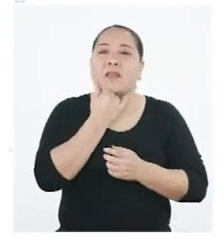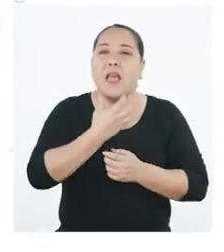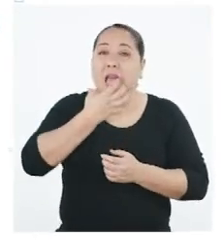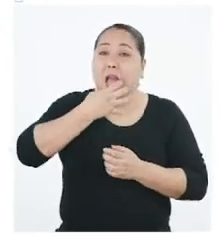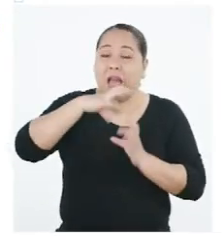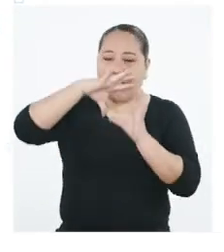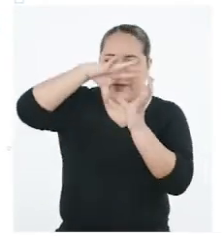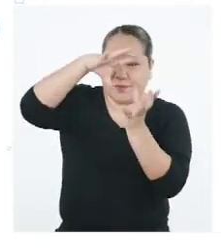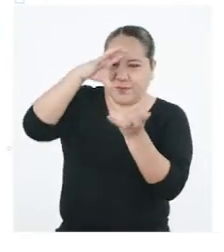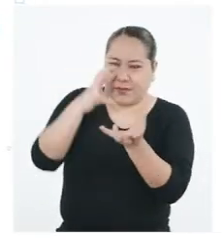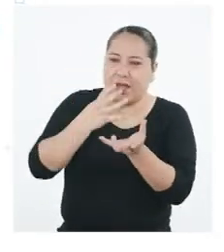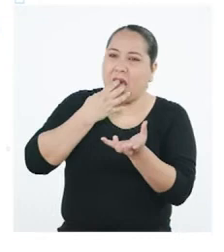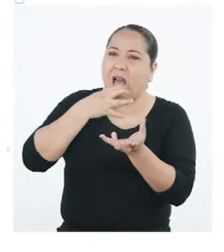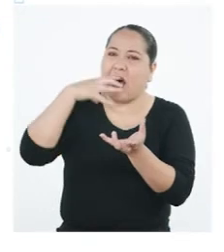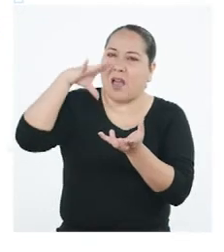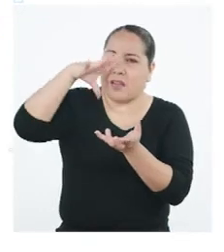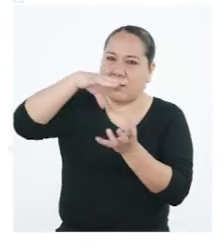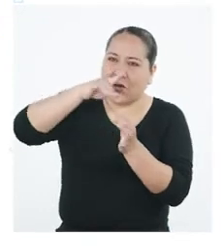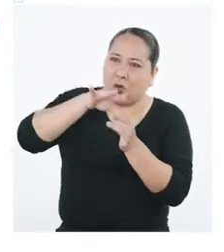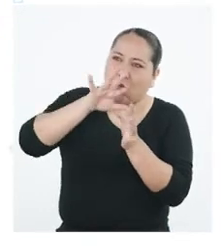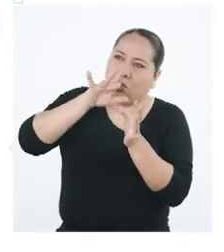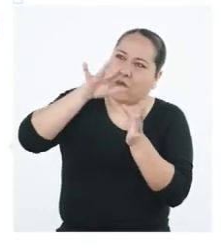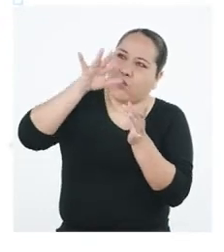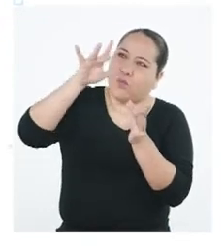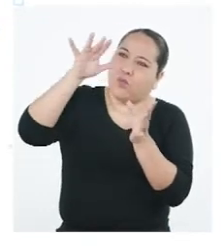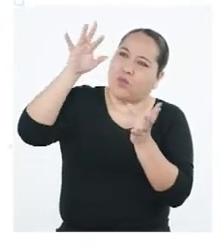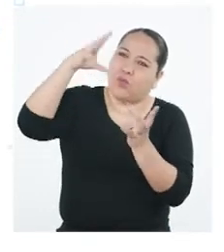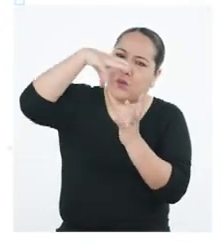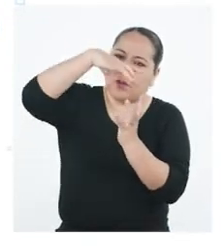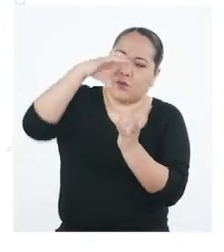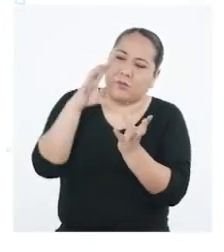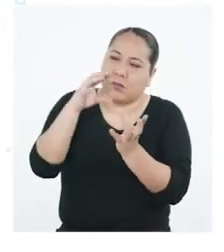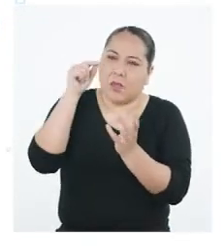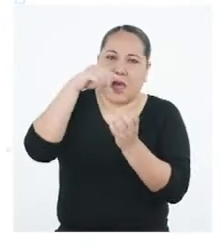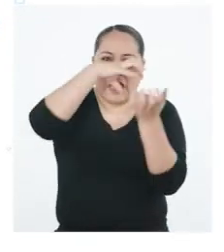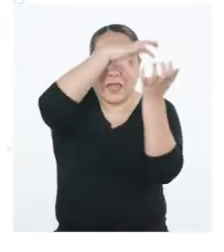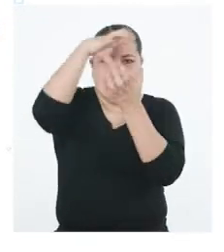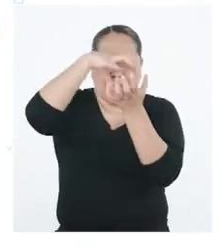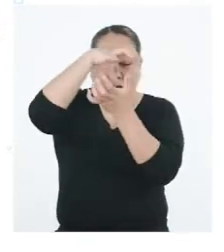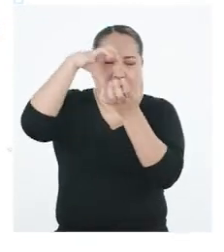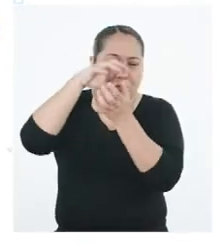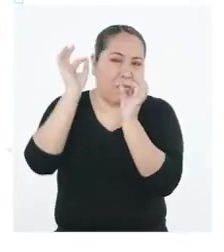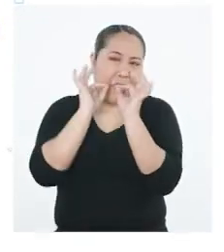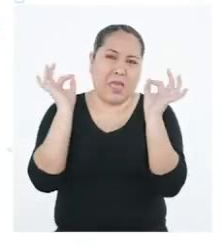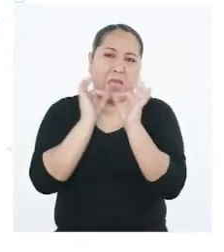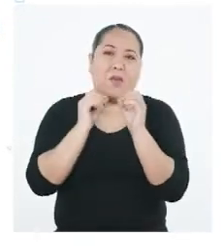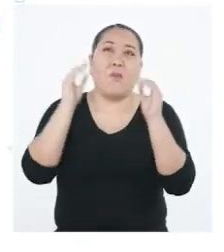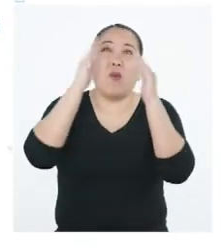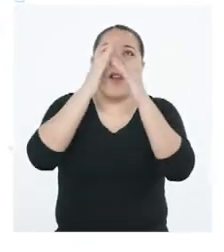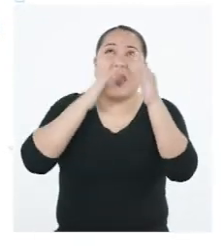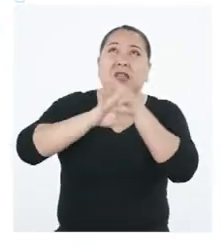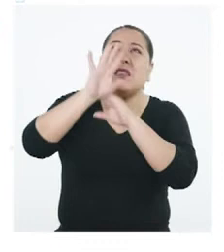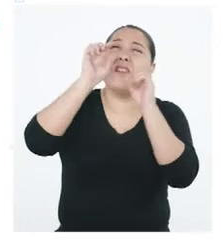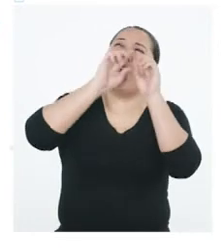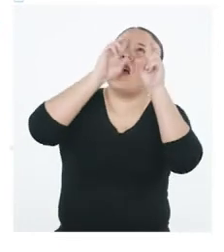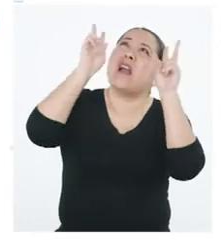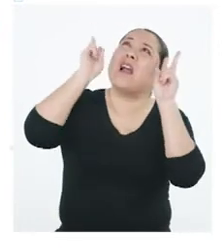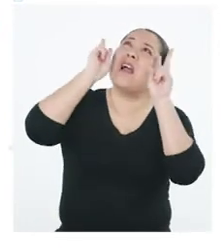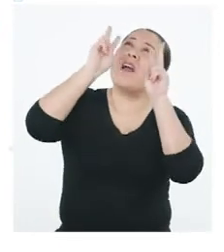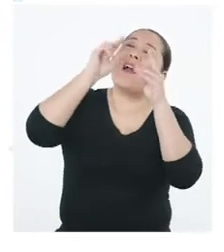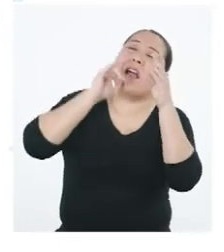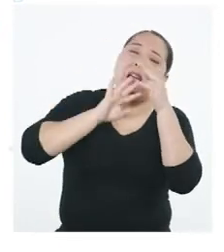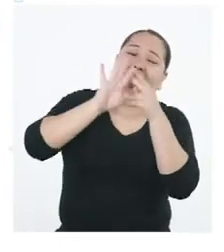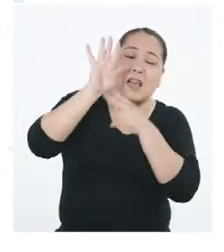acumula en la Tierra se libera al espacio y como no hay nubes que lo retengan porque el cielo está despejado,